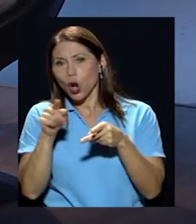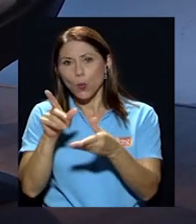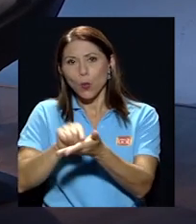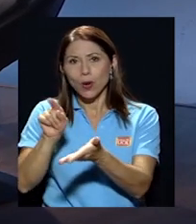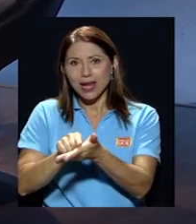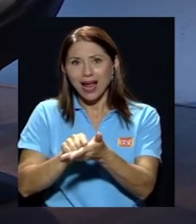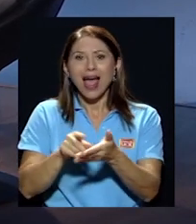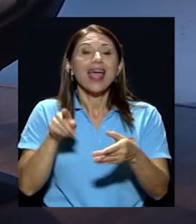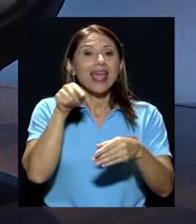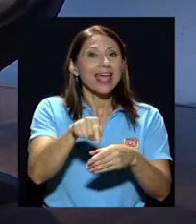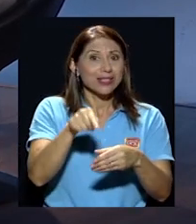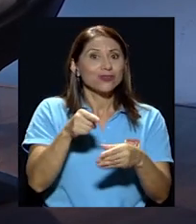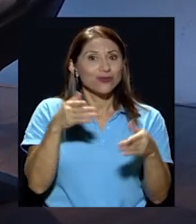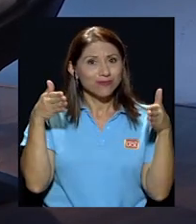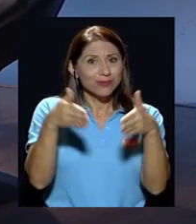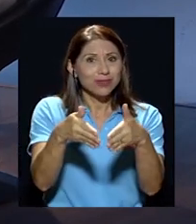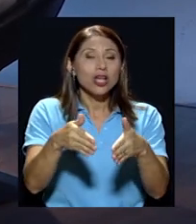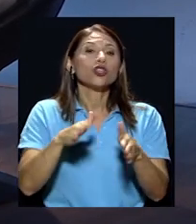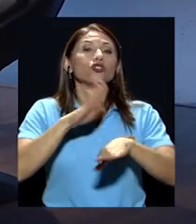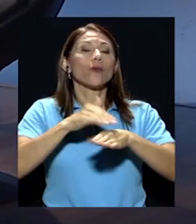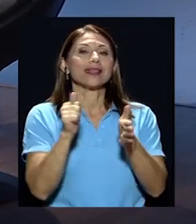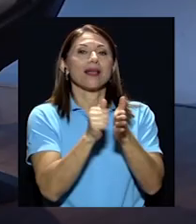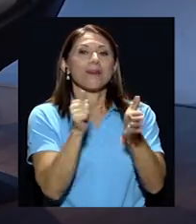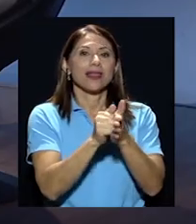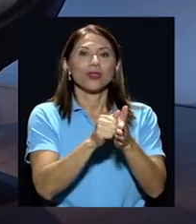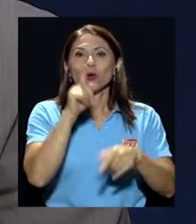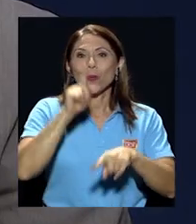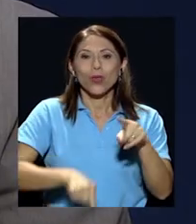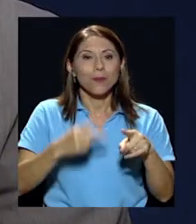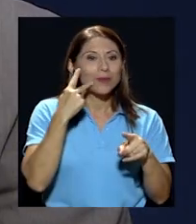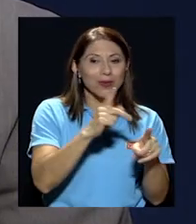lo del cemento no lo podíamos ver de repente en un medio de comunicación o en otro